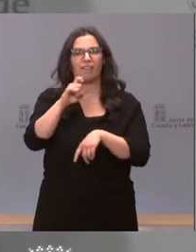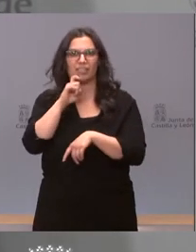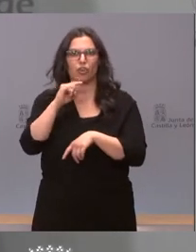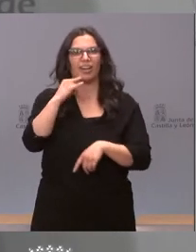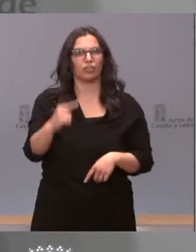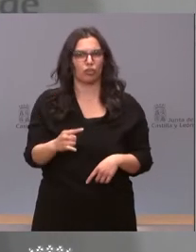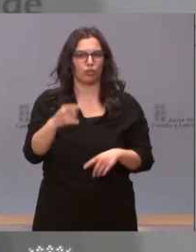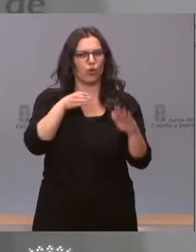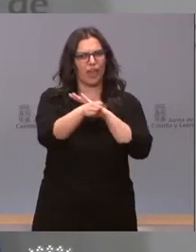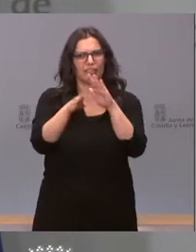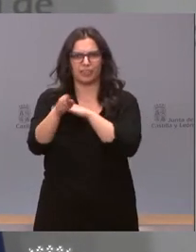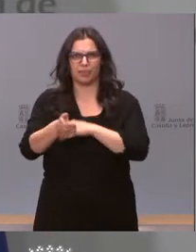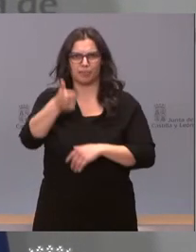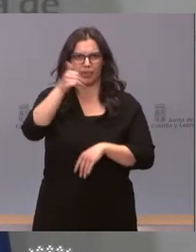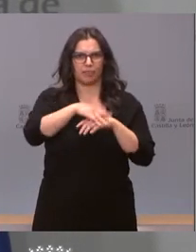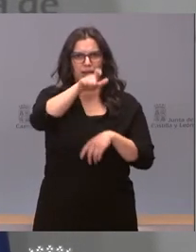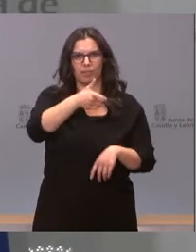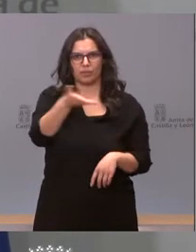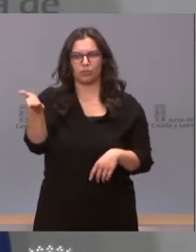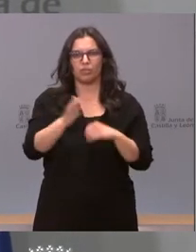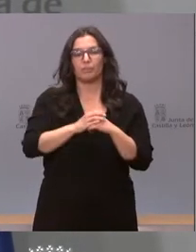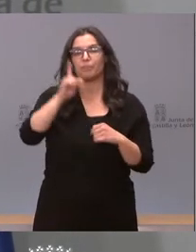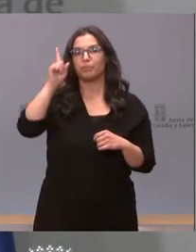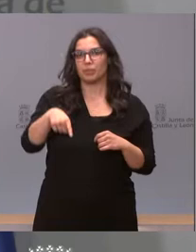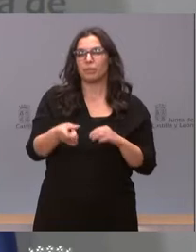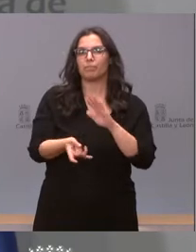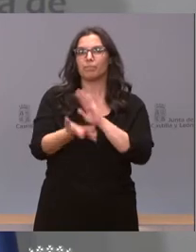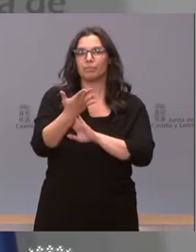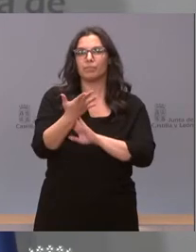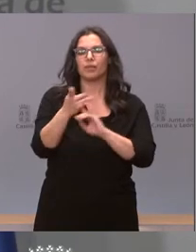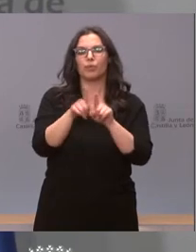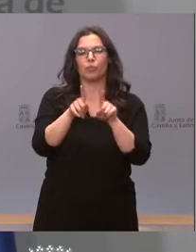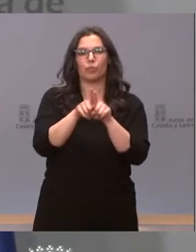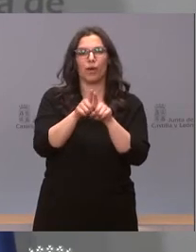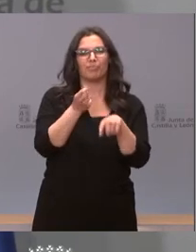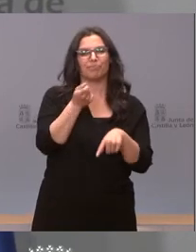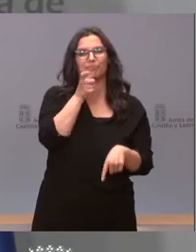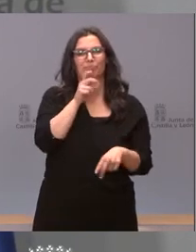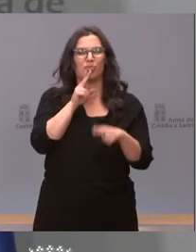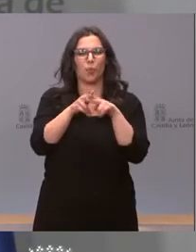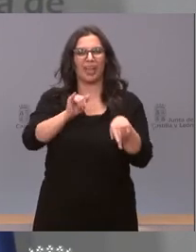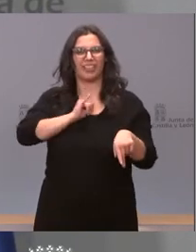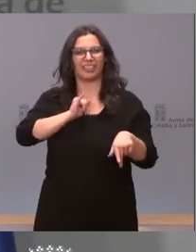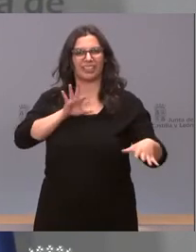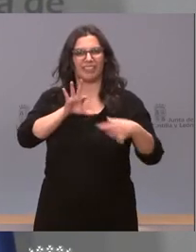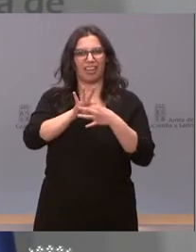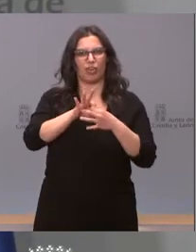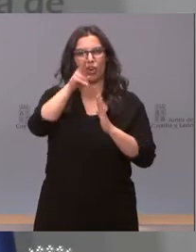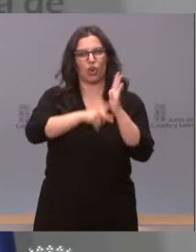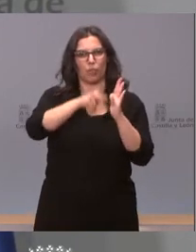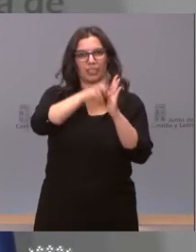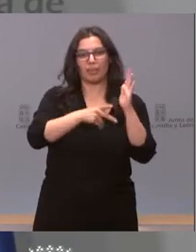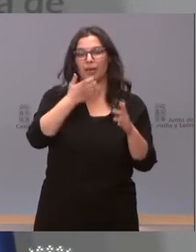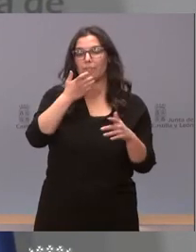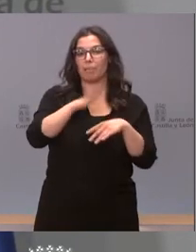y a instaurar también un identificador de la normativa autonómica para que cualquier ciudadano de la Unión